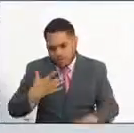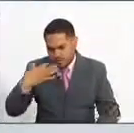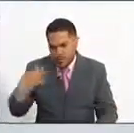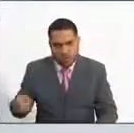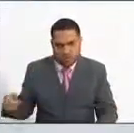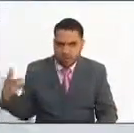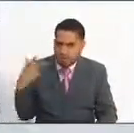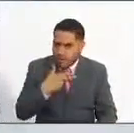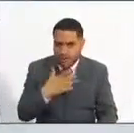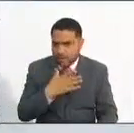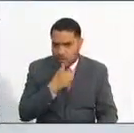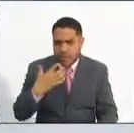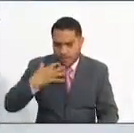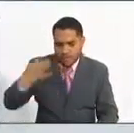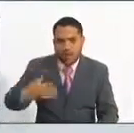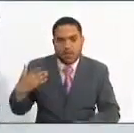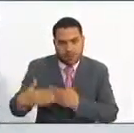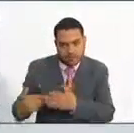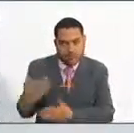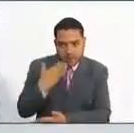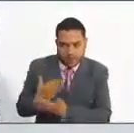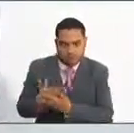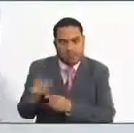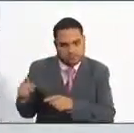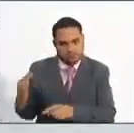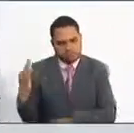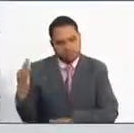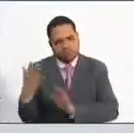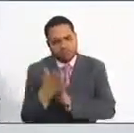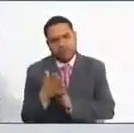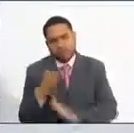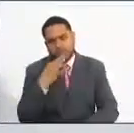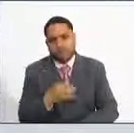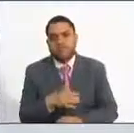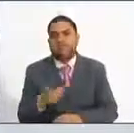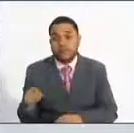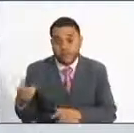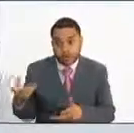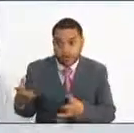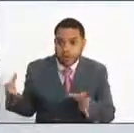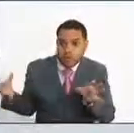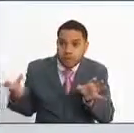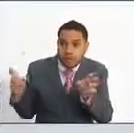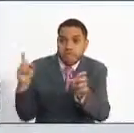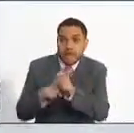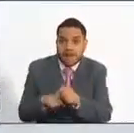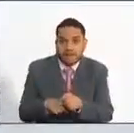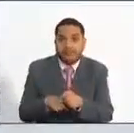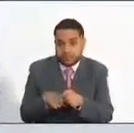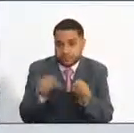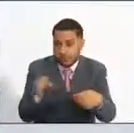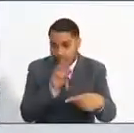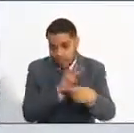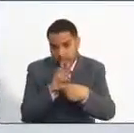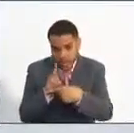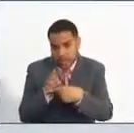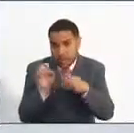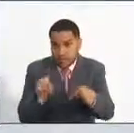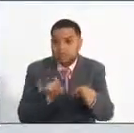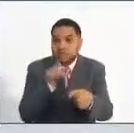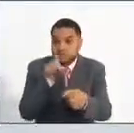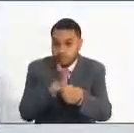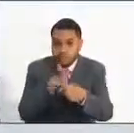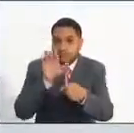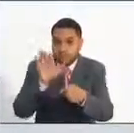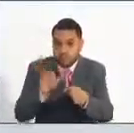continuarlos invitando para que participen y se vinculen al Estado a través de www.cnc.gov.co, Comisión